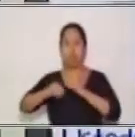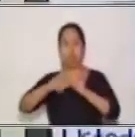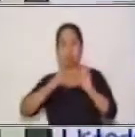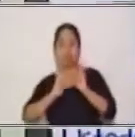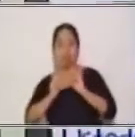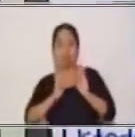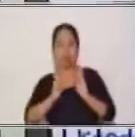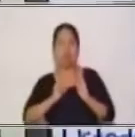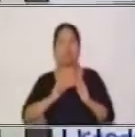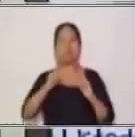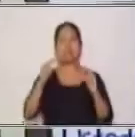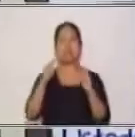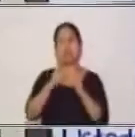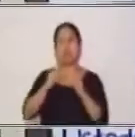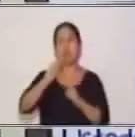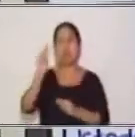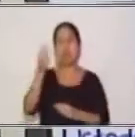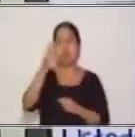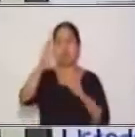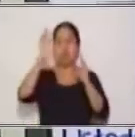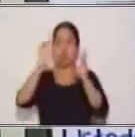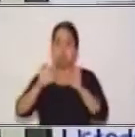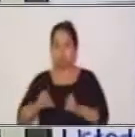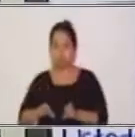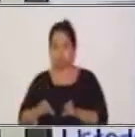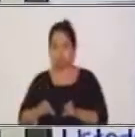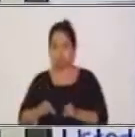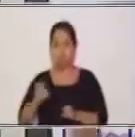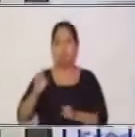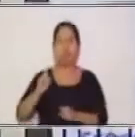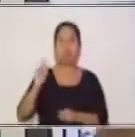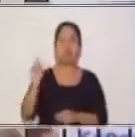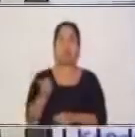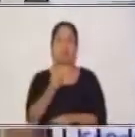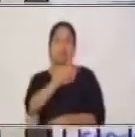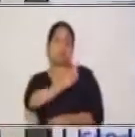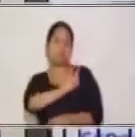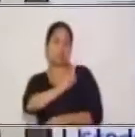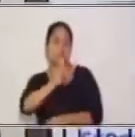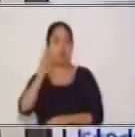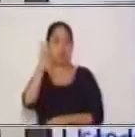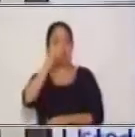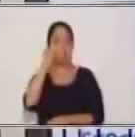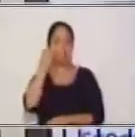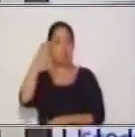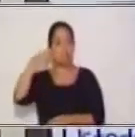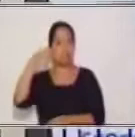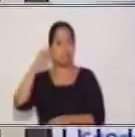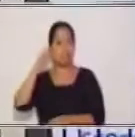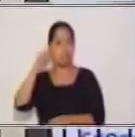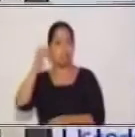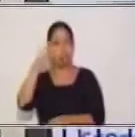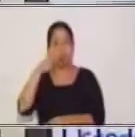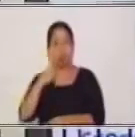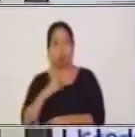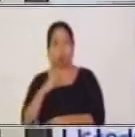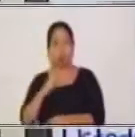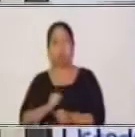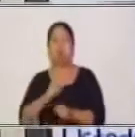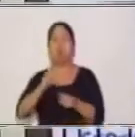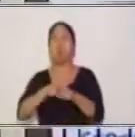la segunda persona, del singular. Cuando vimos pronombres personales en